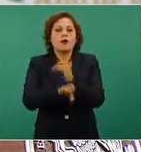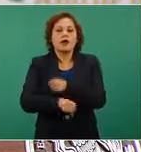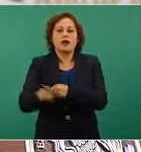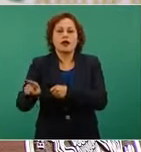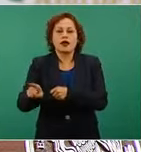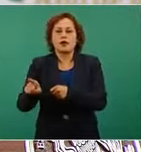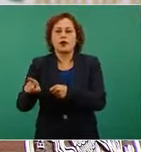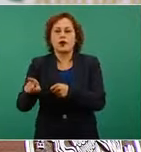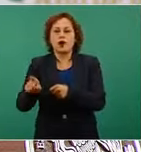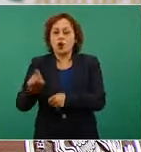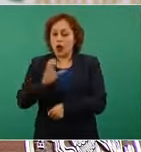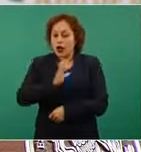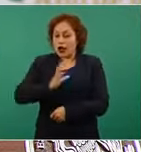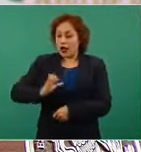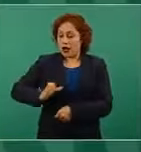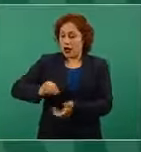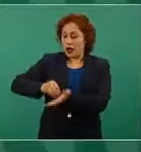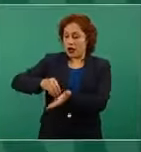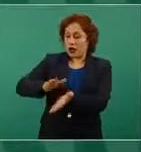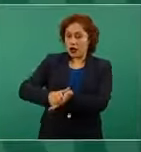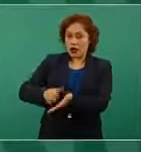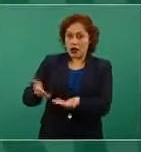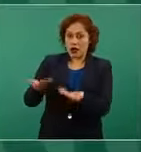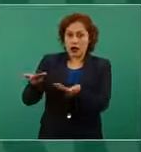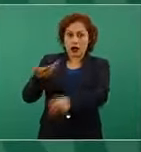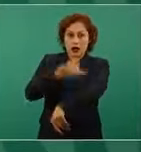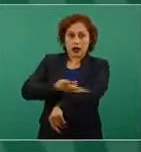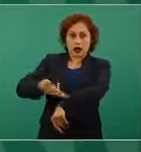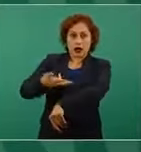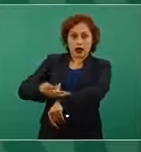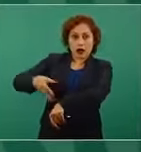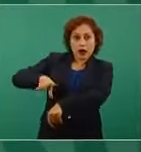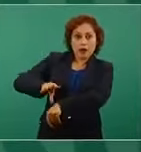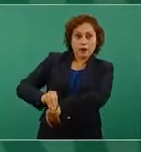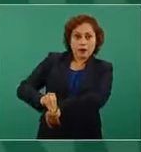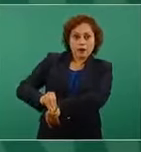tienen que...